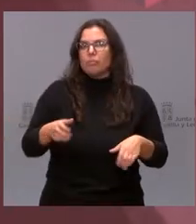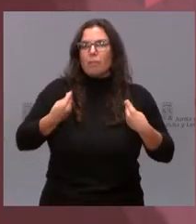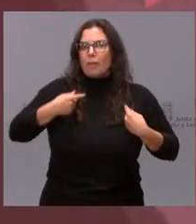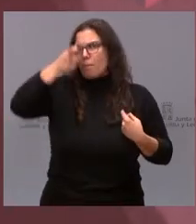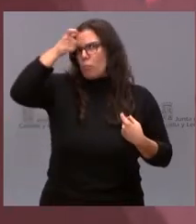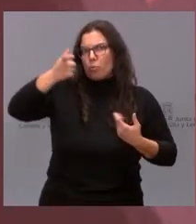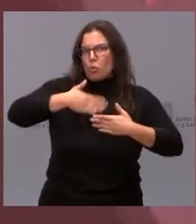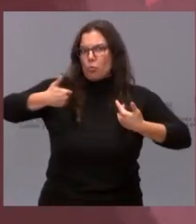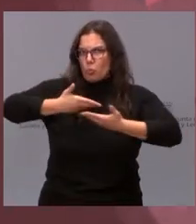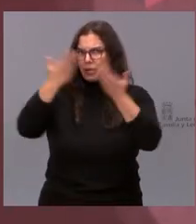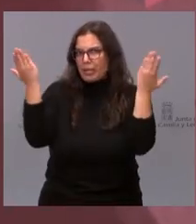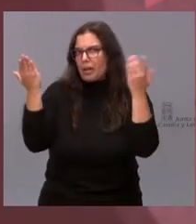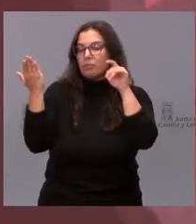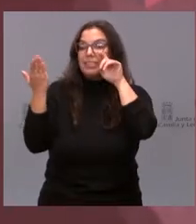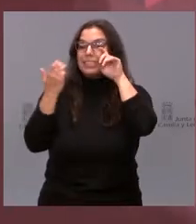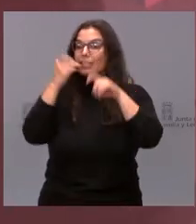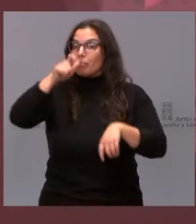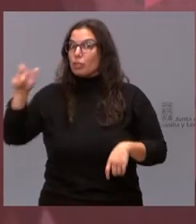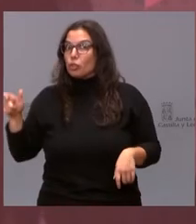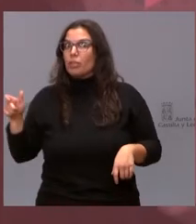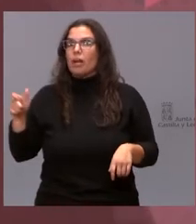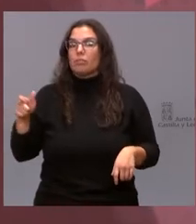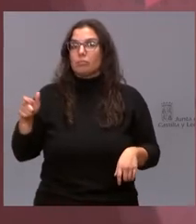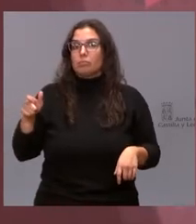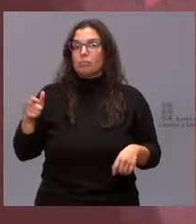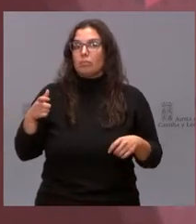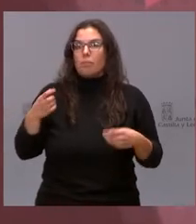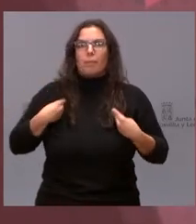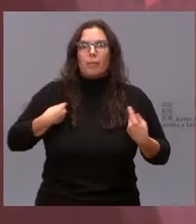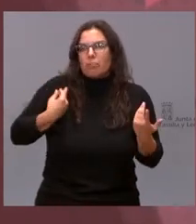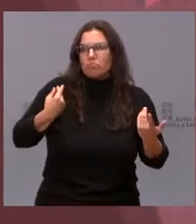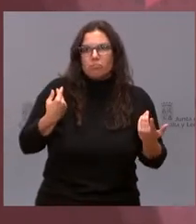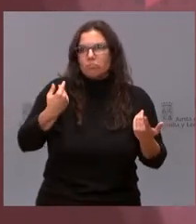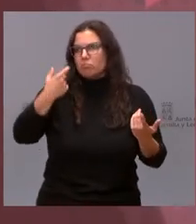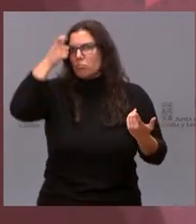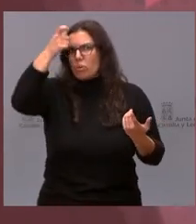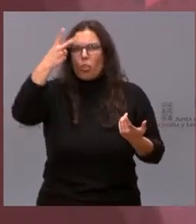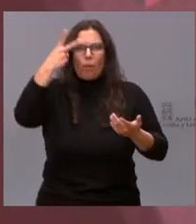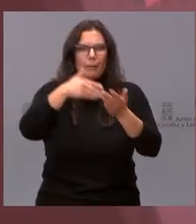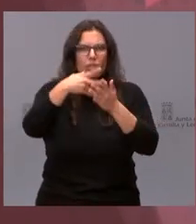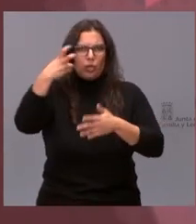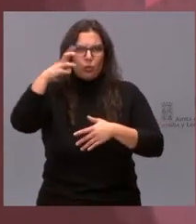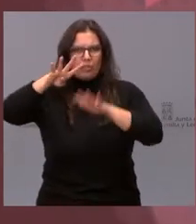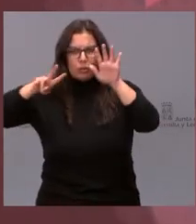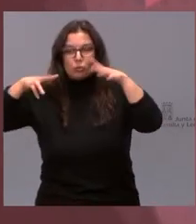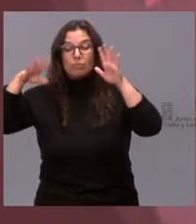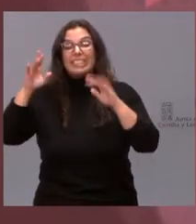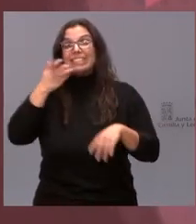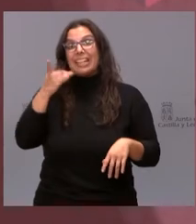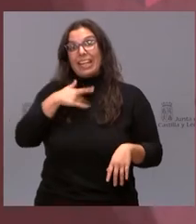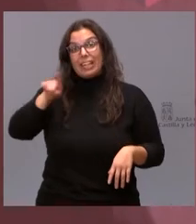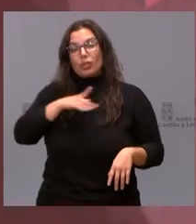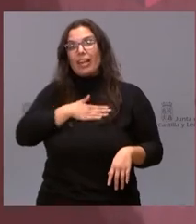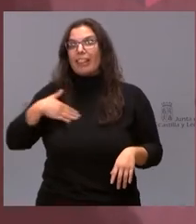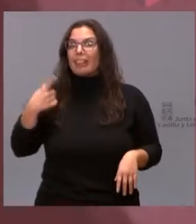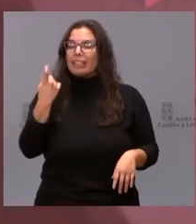de los municipios de Castilla y León, de los 2.248 ayuntamientos, la puerta de entrada a la Junta de Castilla y